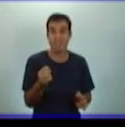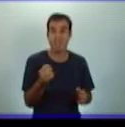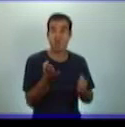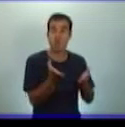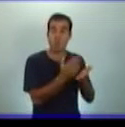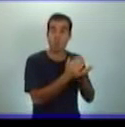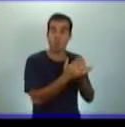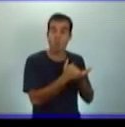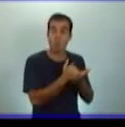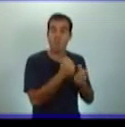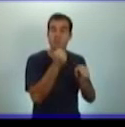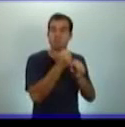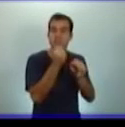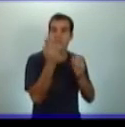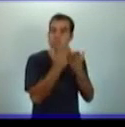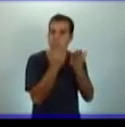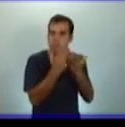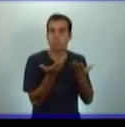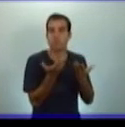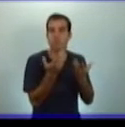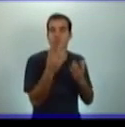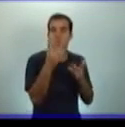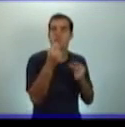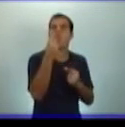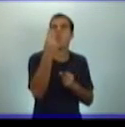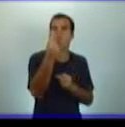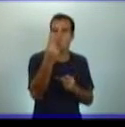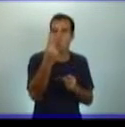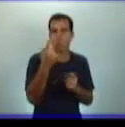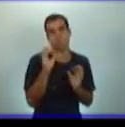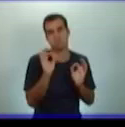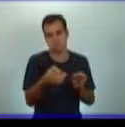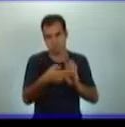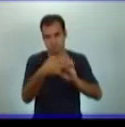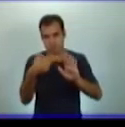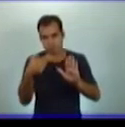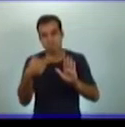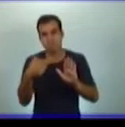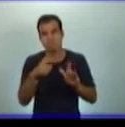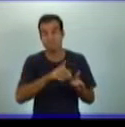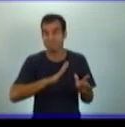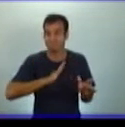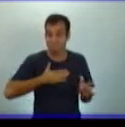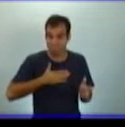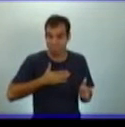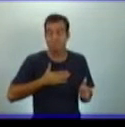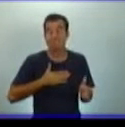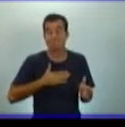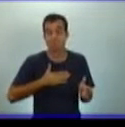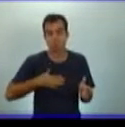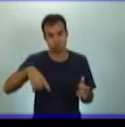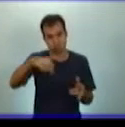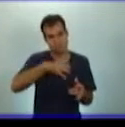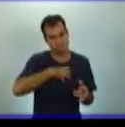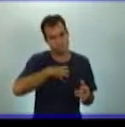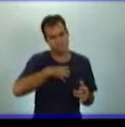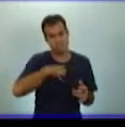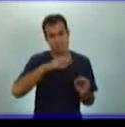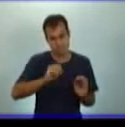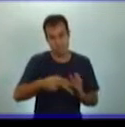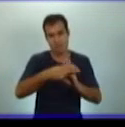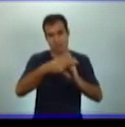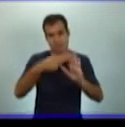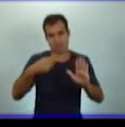cuaderno de trabajo 1, que es el cuaderno de trabajo que tienes para esta asignatura